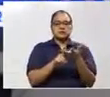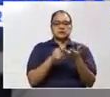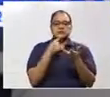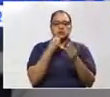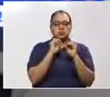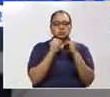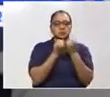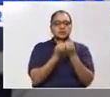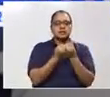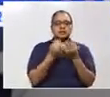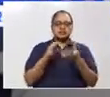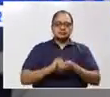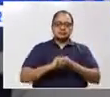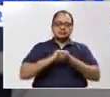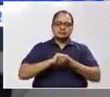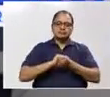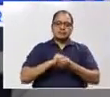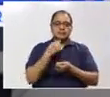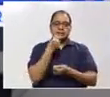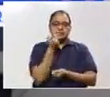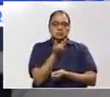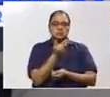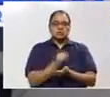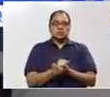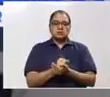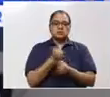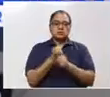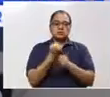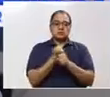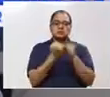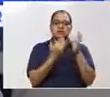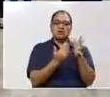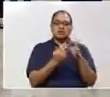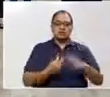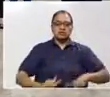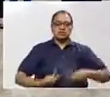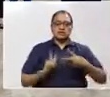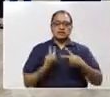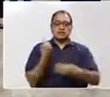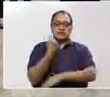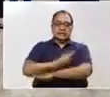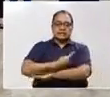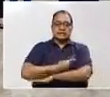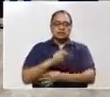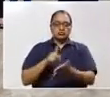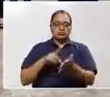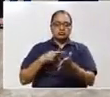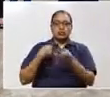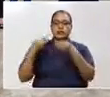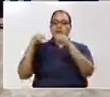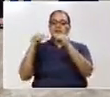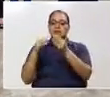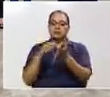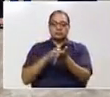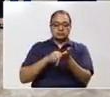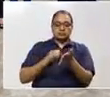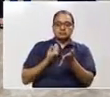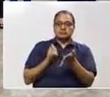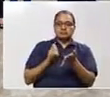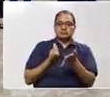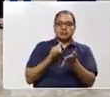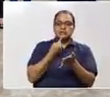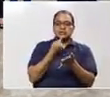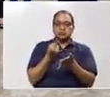urgente solidaridad. Son los compañeros y compañeras que viven del día a día y que están en condiciones prácticamente